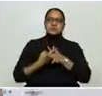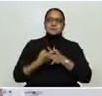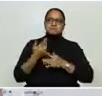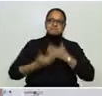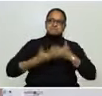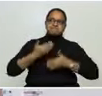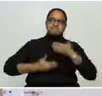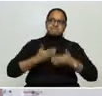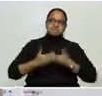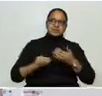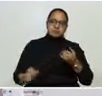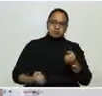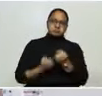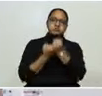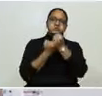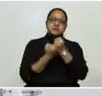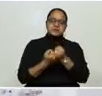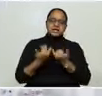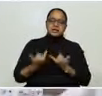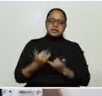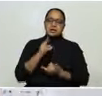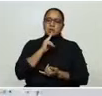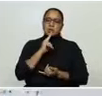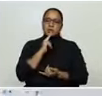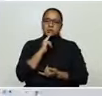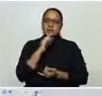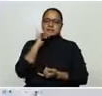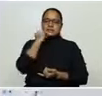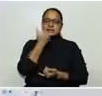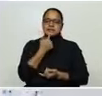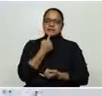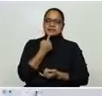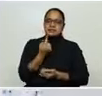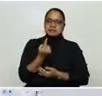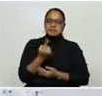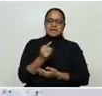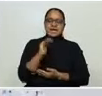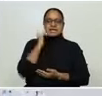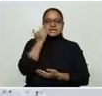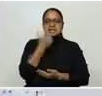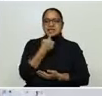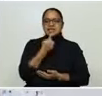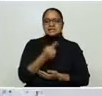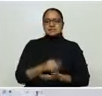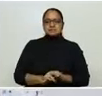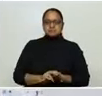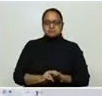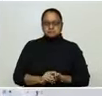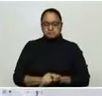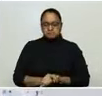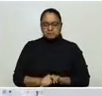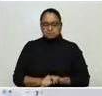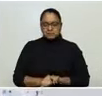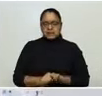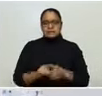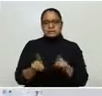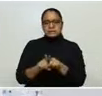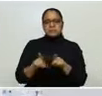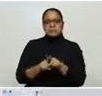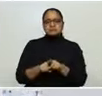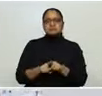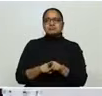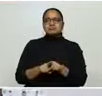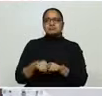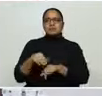Y ella tiene su participación, pero quisiera particularmente también pedirle